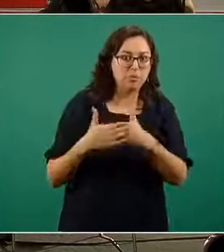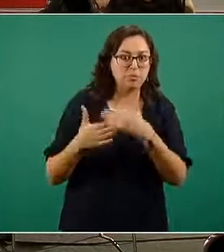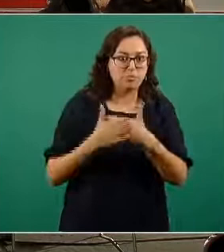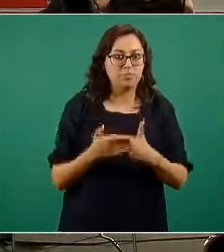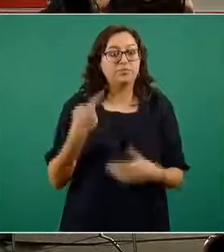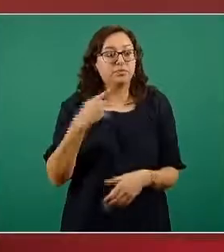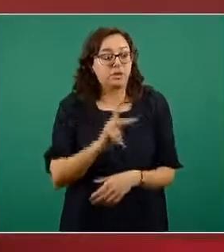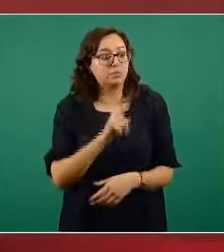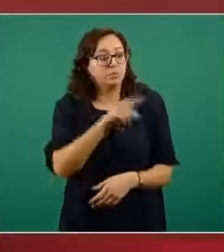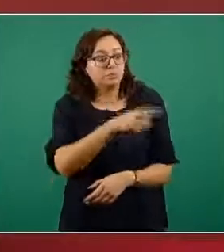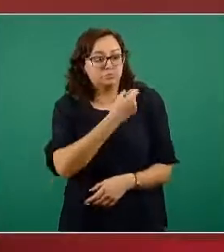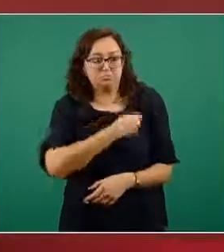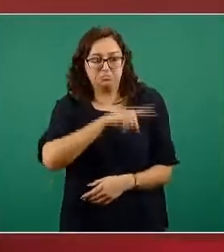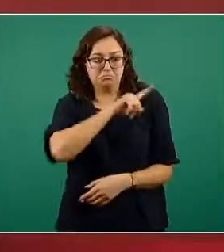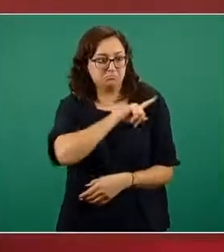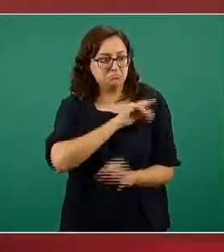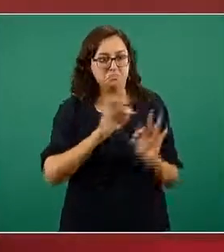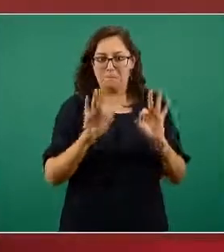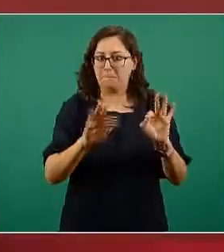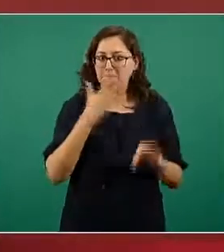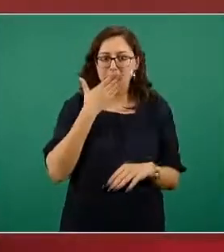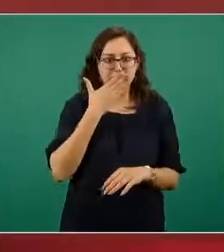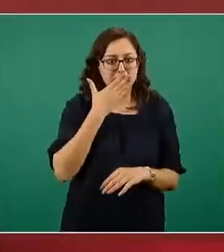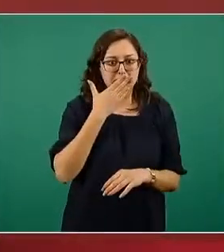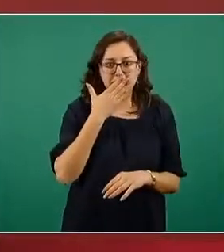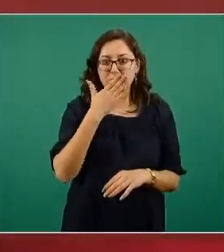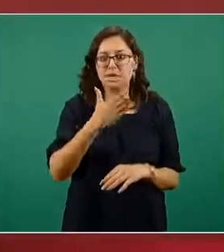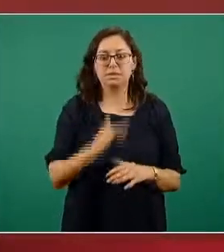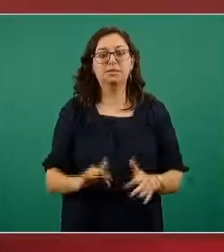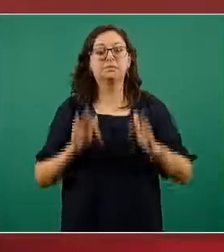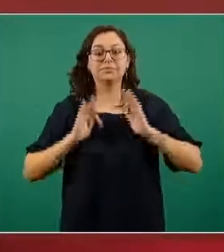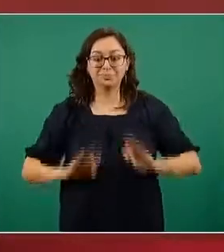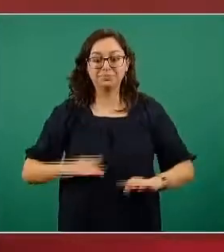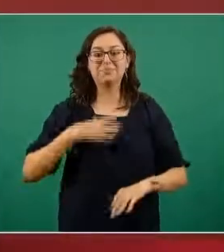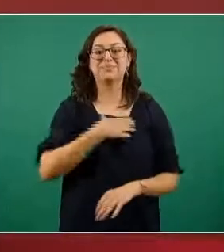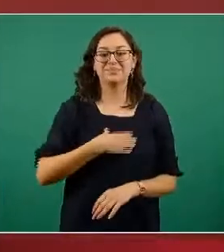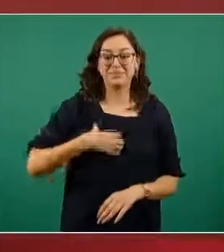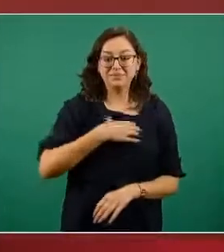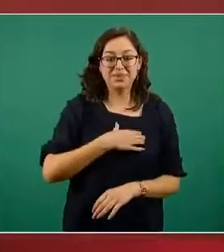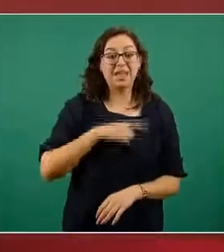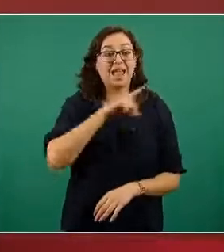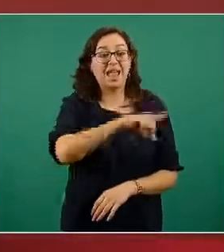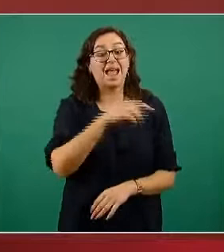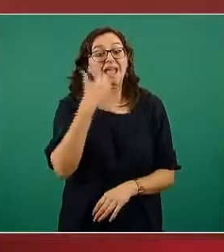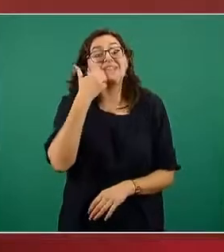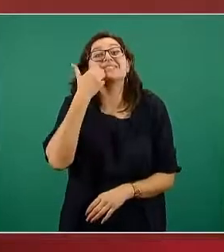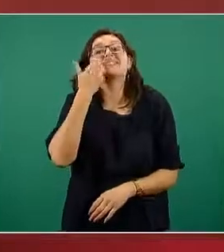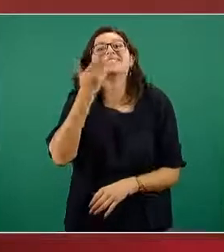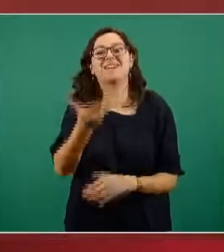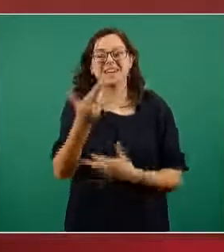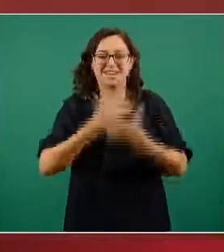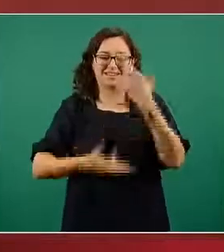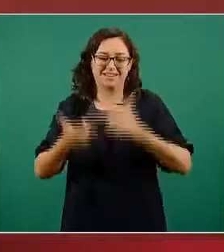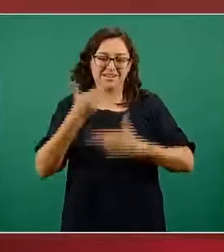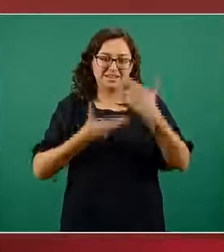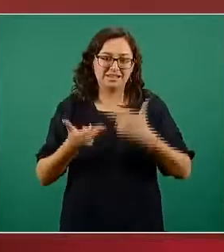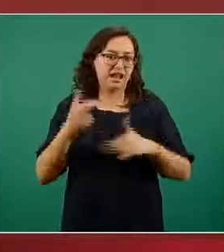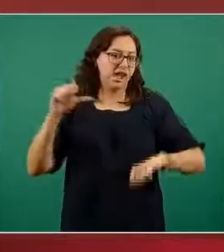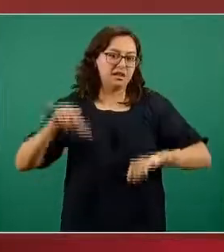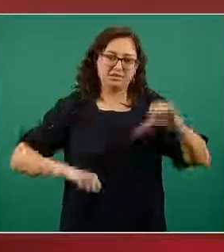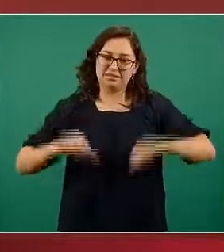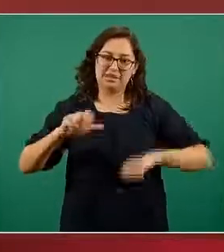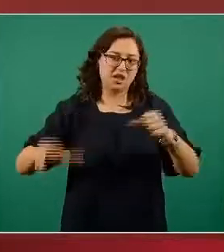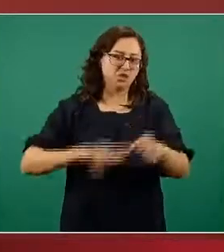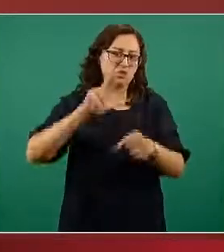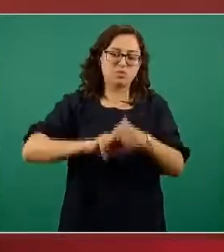es muy buena está tranquilo está de buen humor está deseoso de volver ya a incorporarse a sus actividades